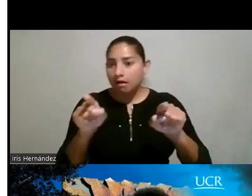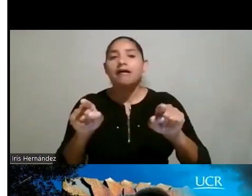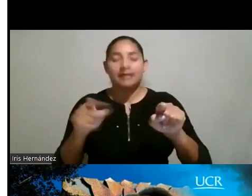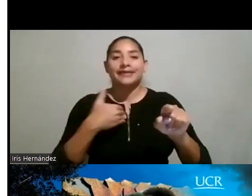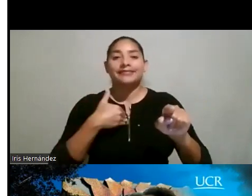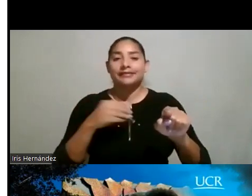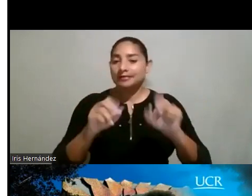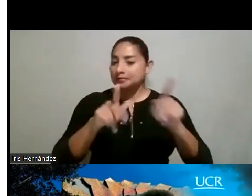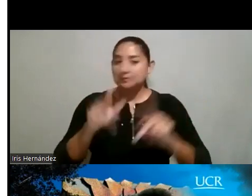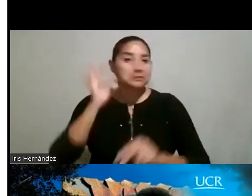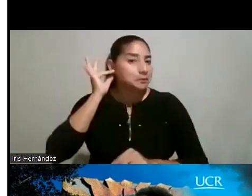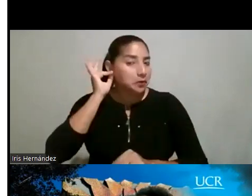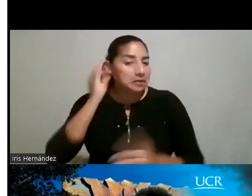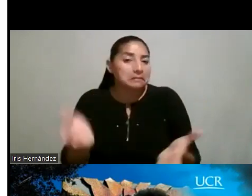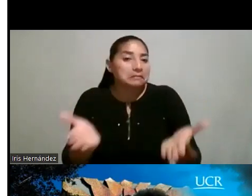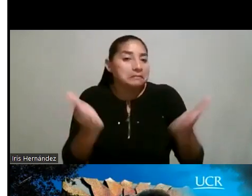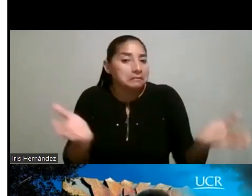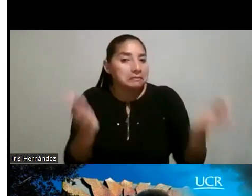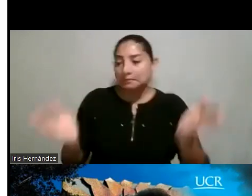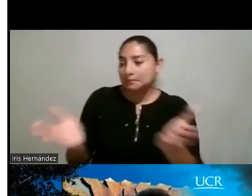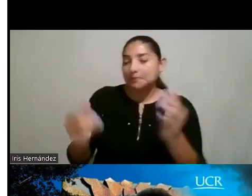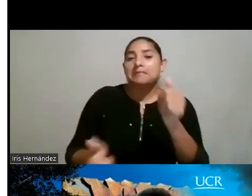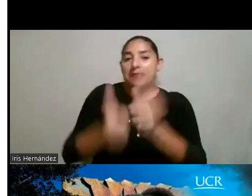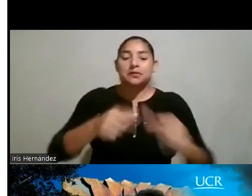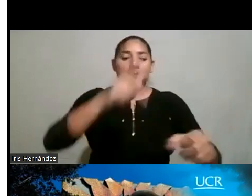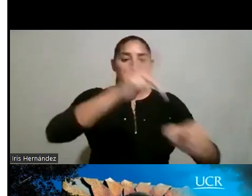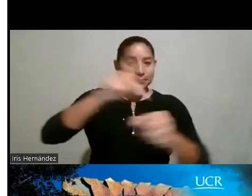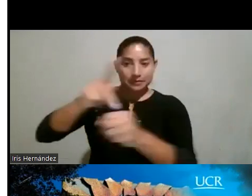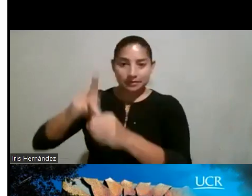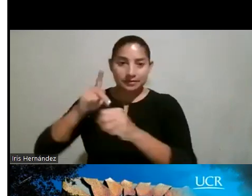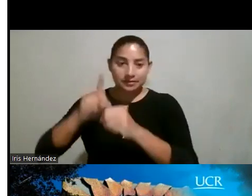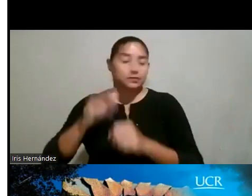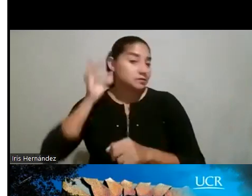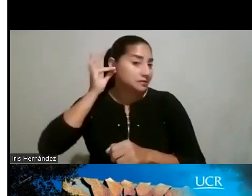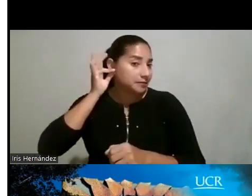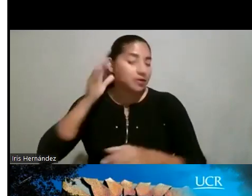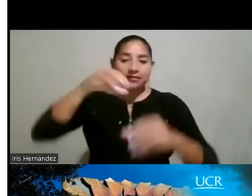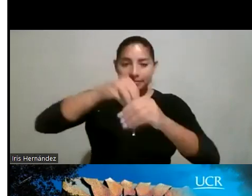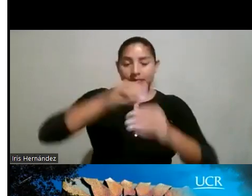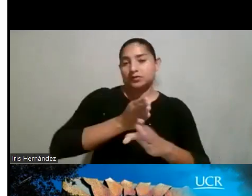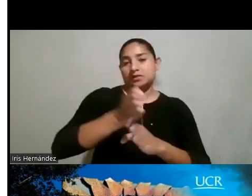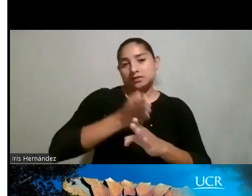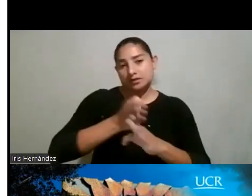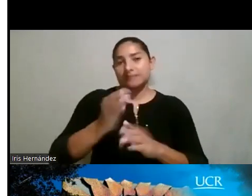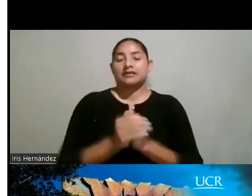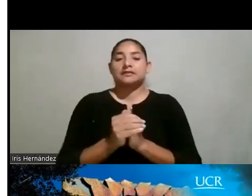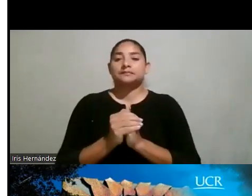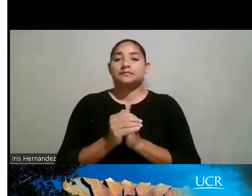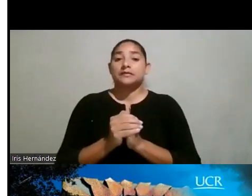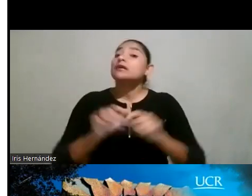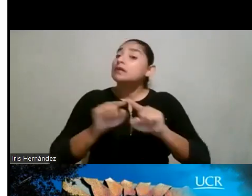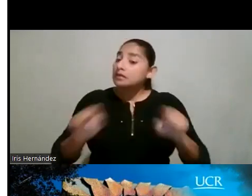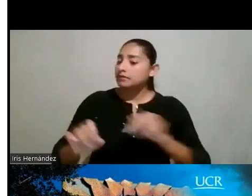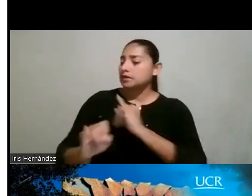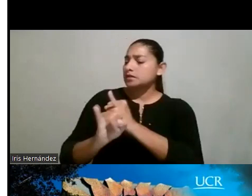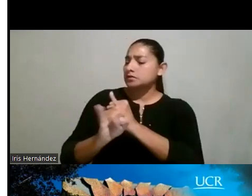mujeres, ¿verdad? Incluso para promover la mayor participación de chicas en estas carreras. Y a nivel institucional, a